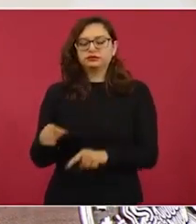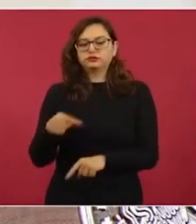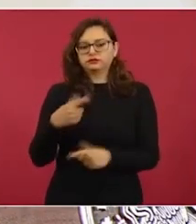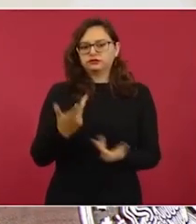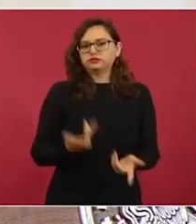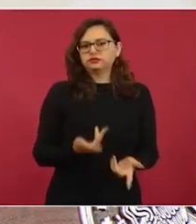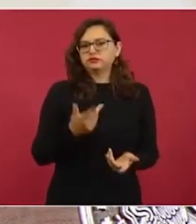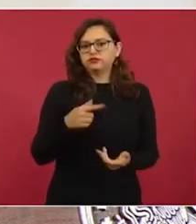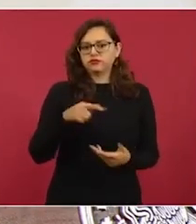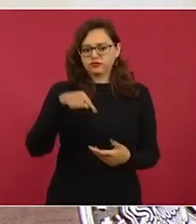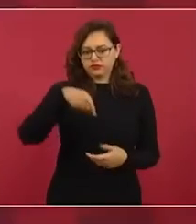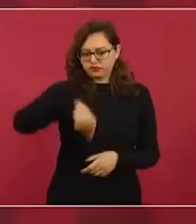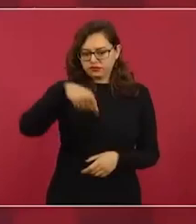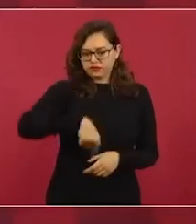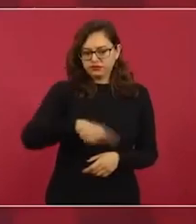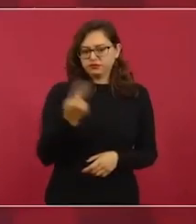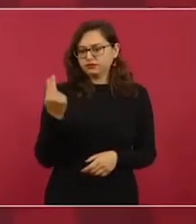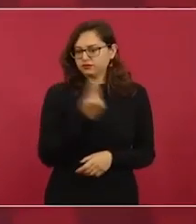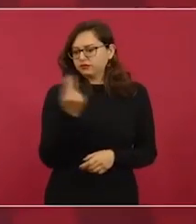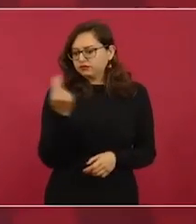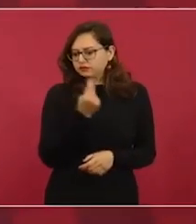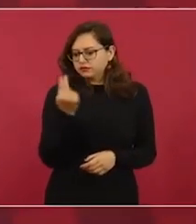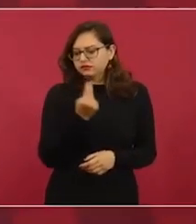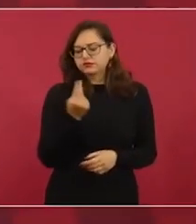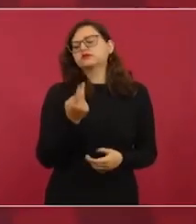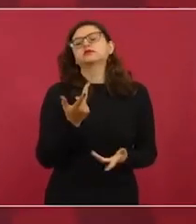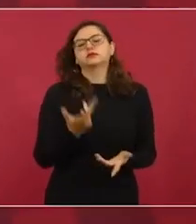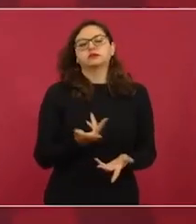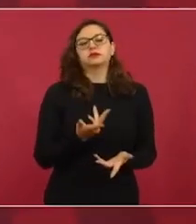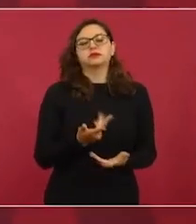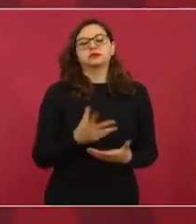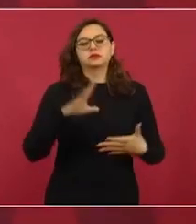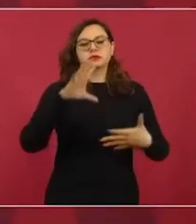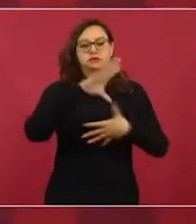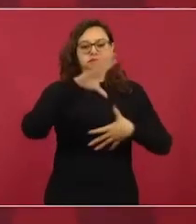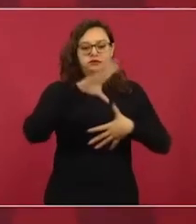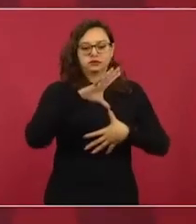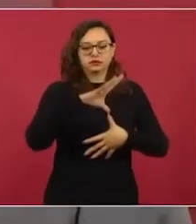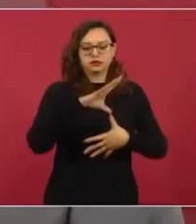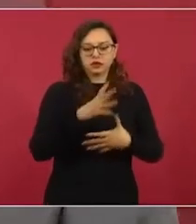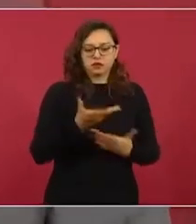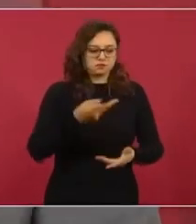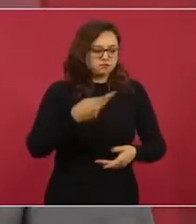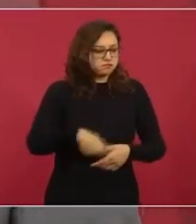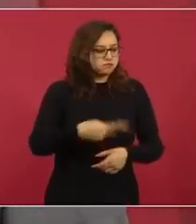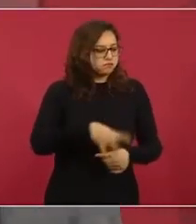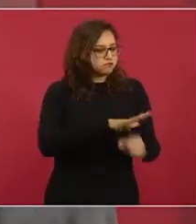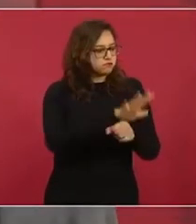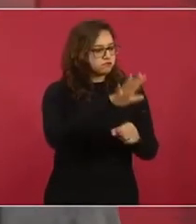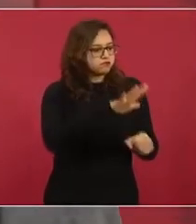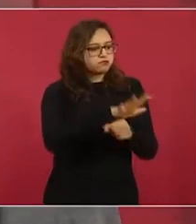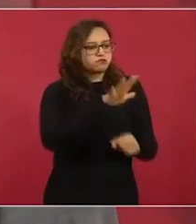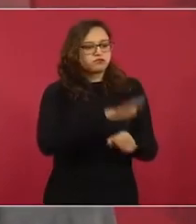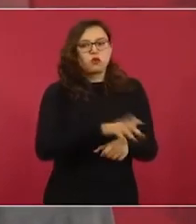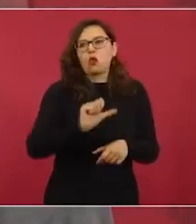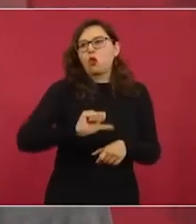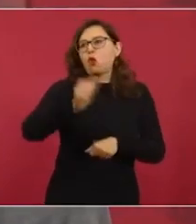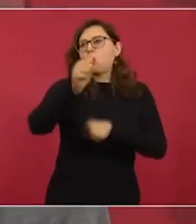lo que consumimos en América, no depender de otras regiones del mundo.